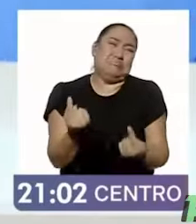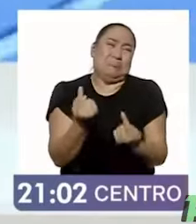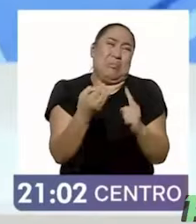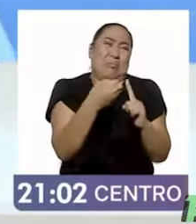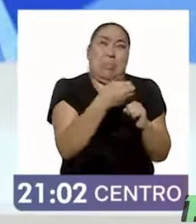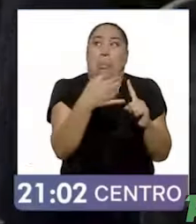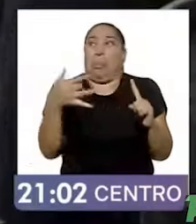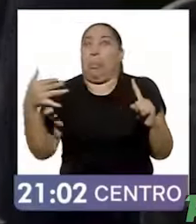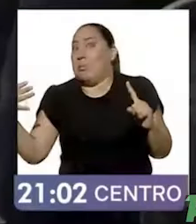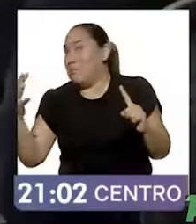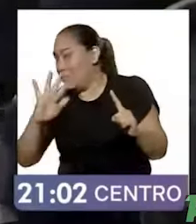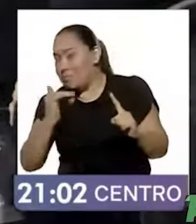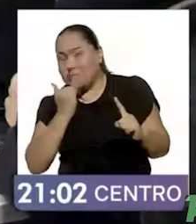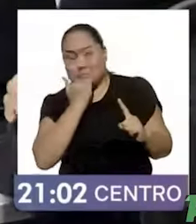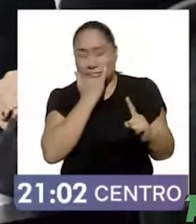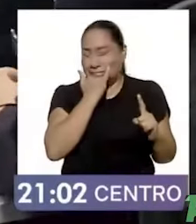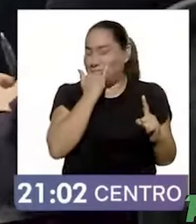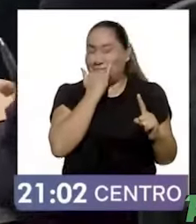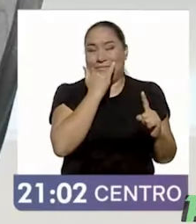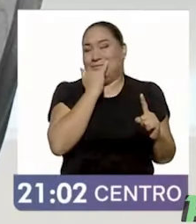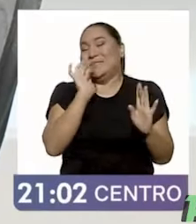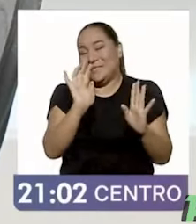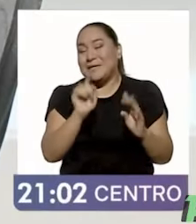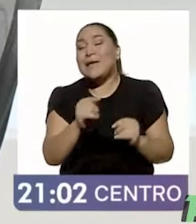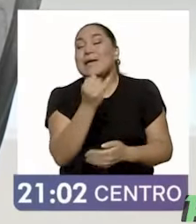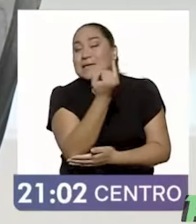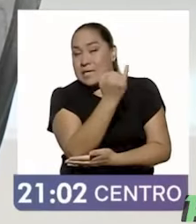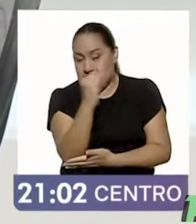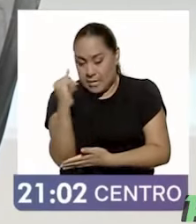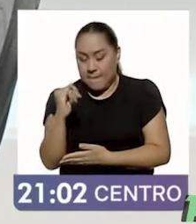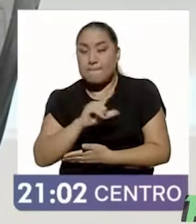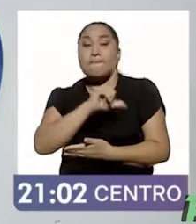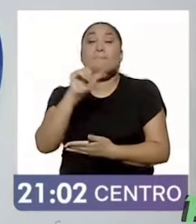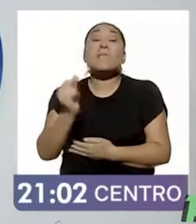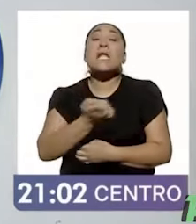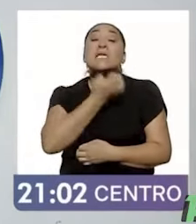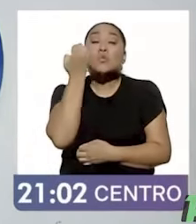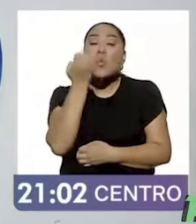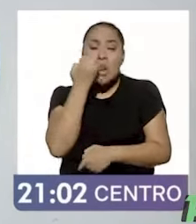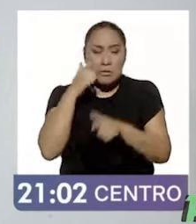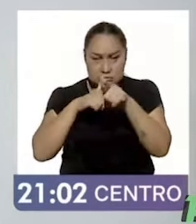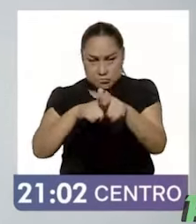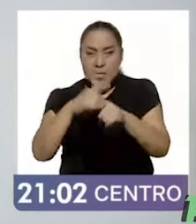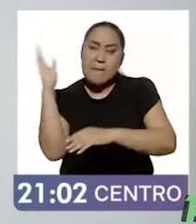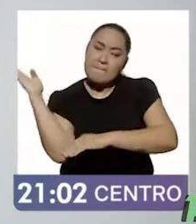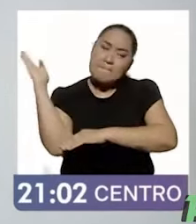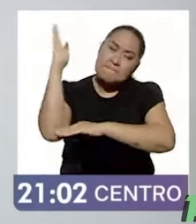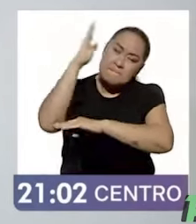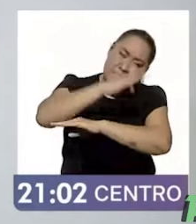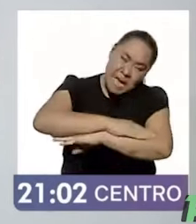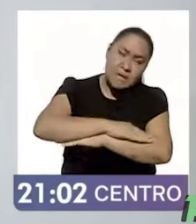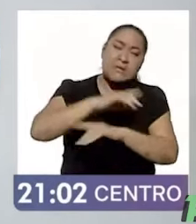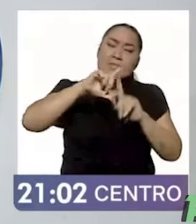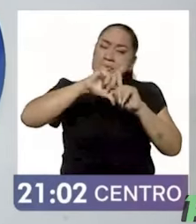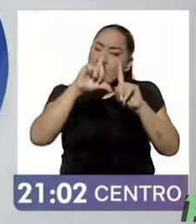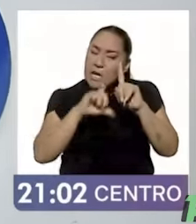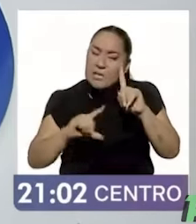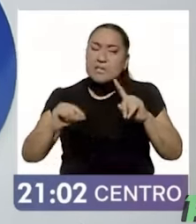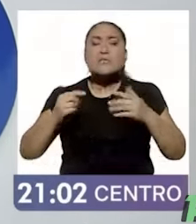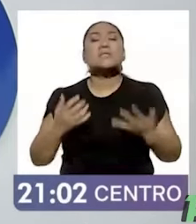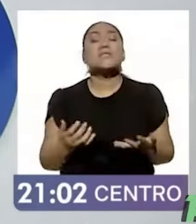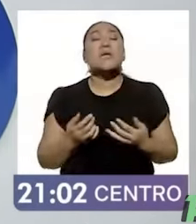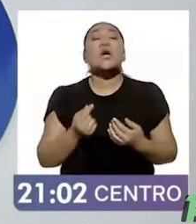qué? Bueno, los kinders. Después están las escuelas de tiempo completo a nivel nacional, donde los niños